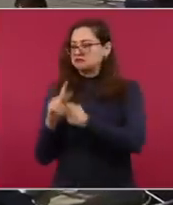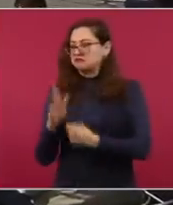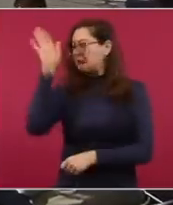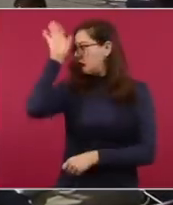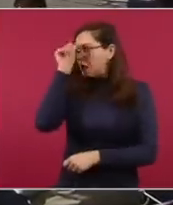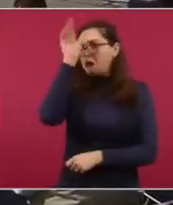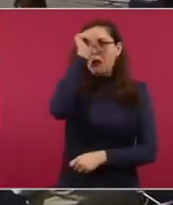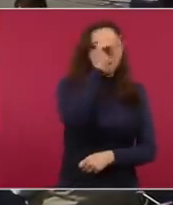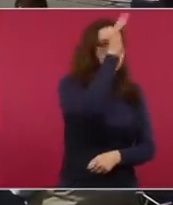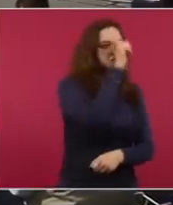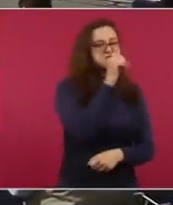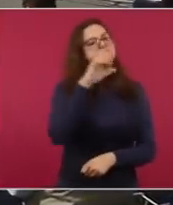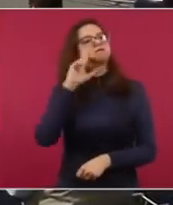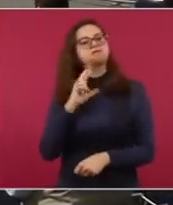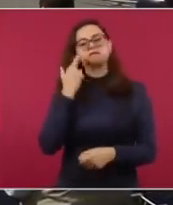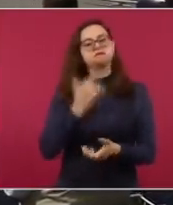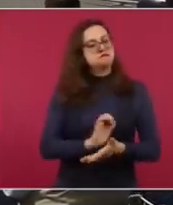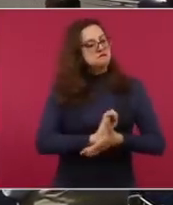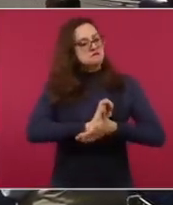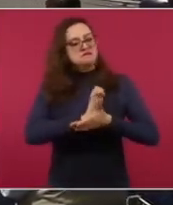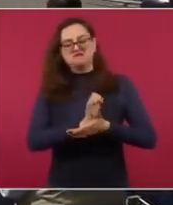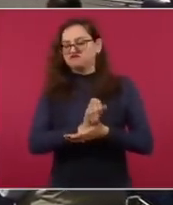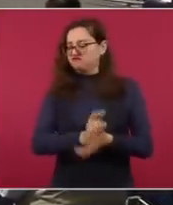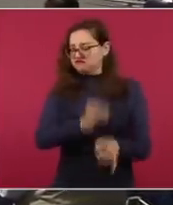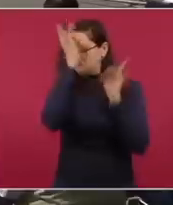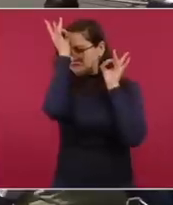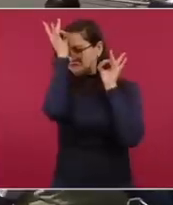Unidos, es sumamente importante tener este respaldo.